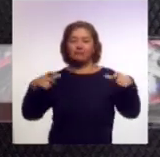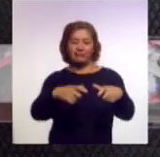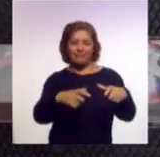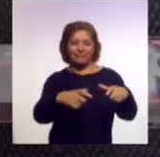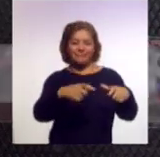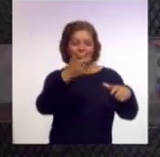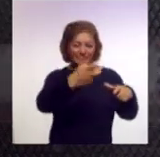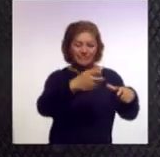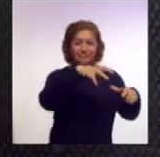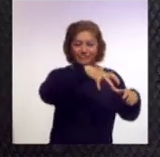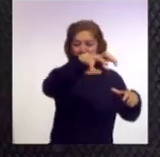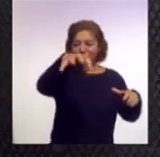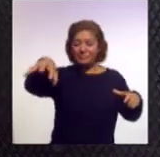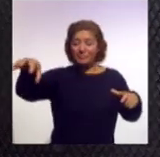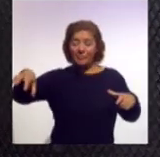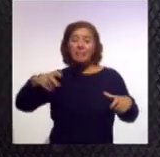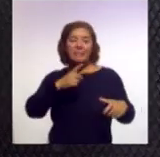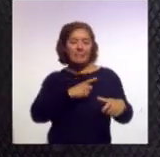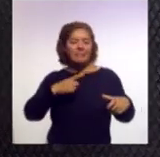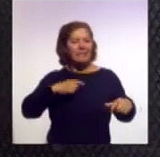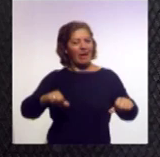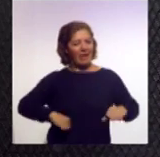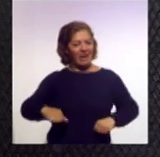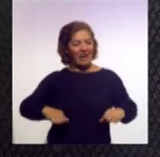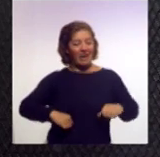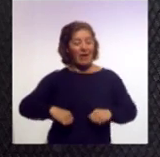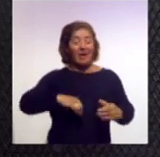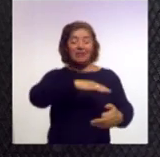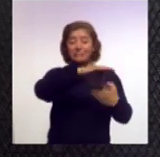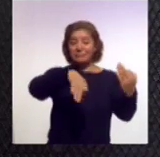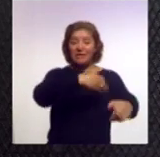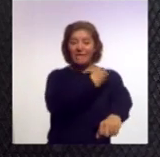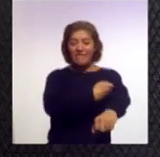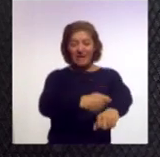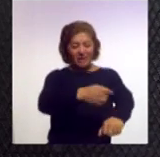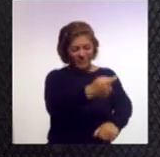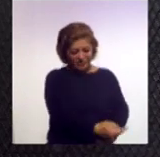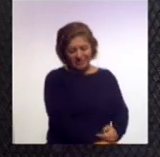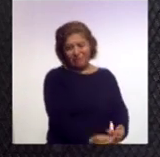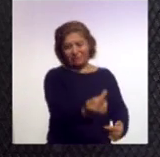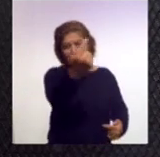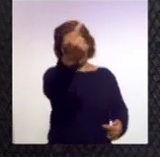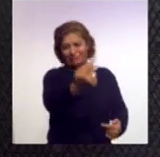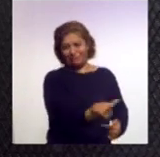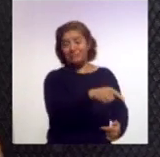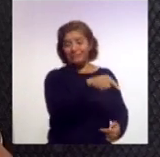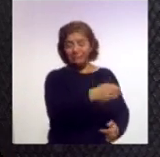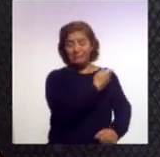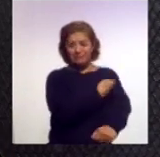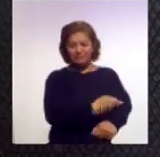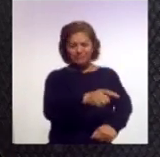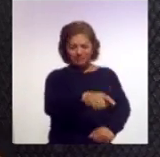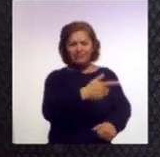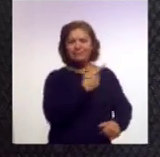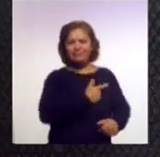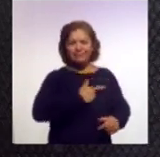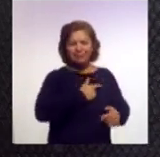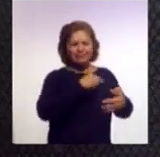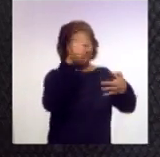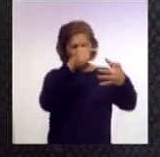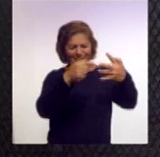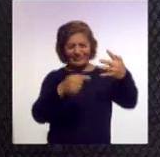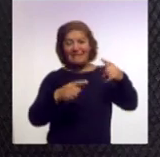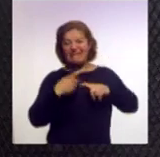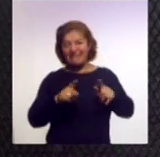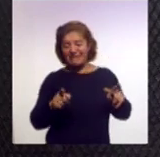distintas actividades para toda la diversidad de gustos que existe dentro de una misma familia. Así es. Y en esta